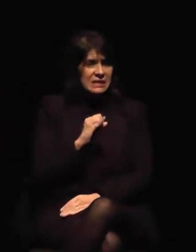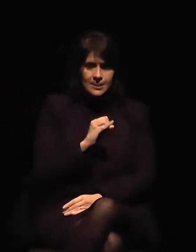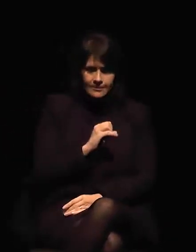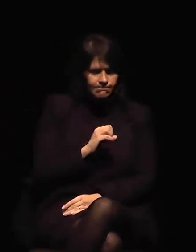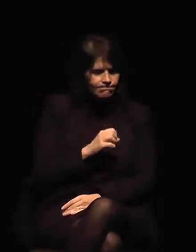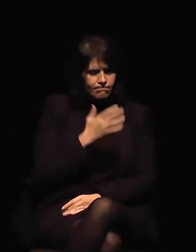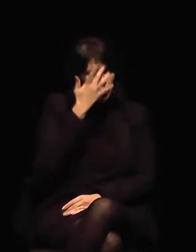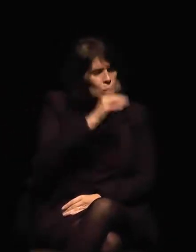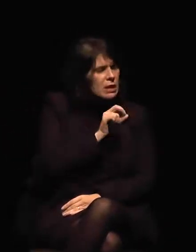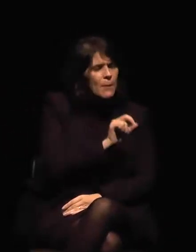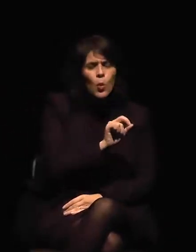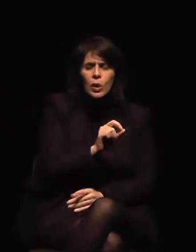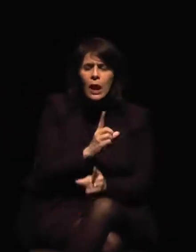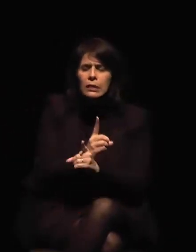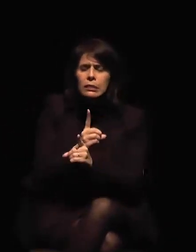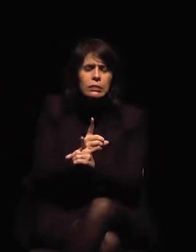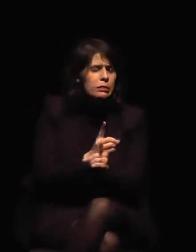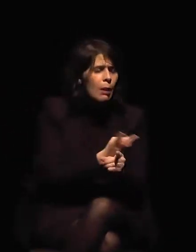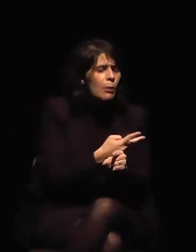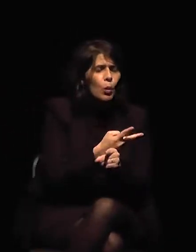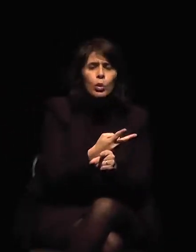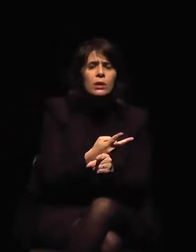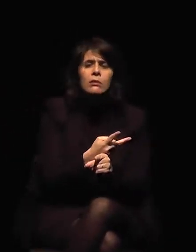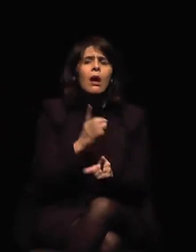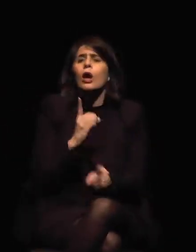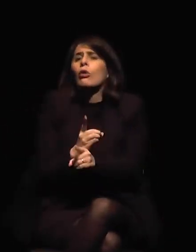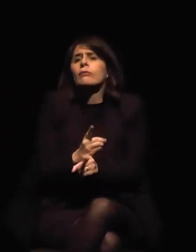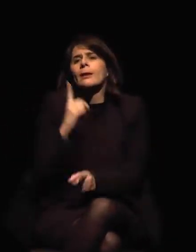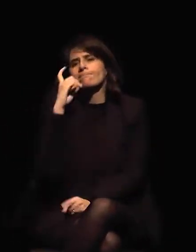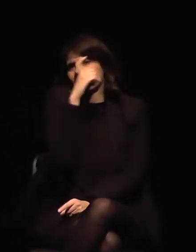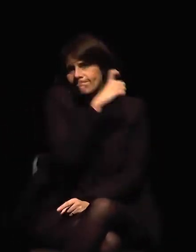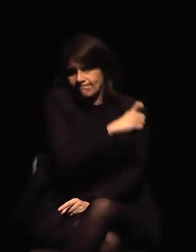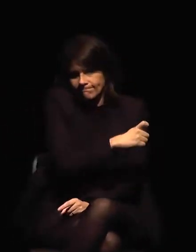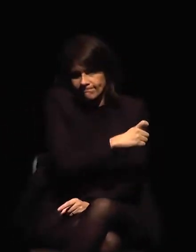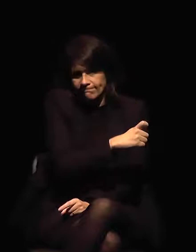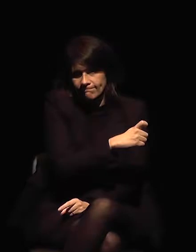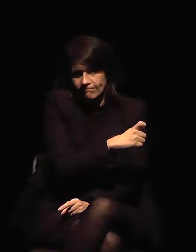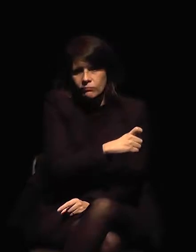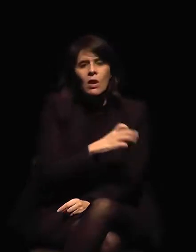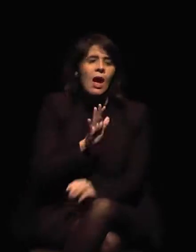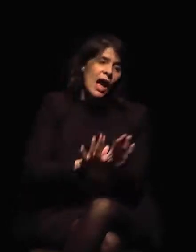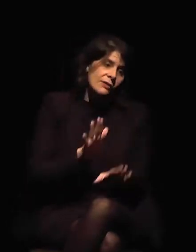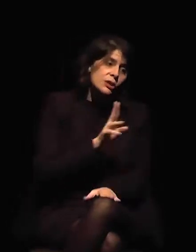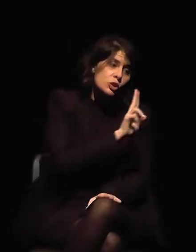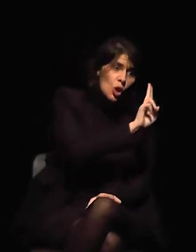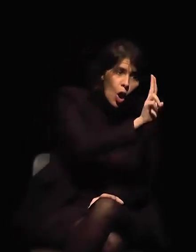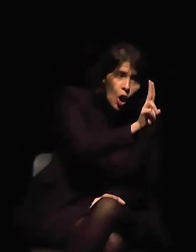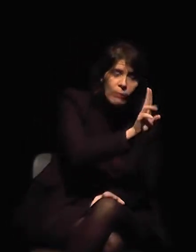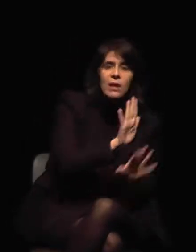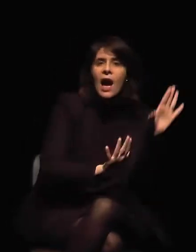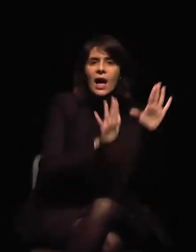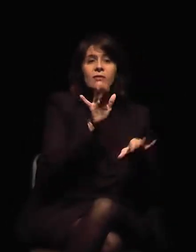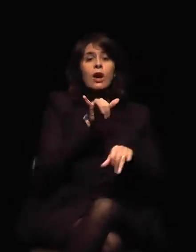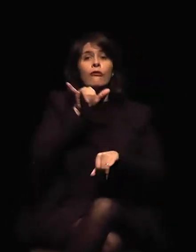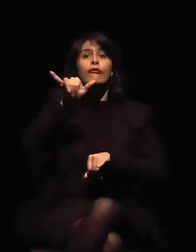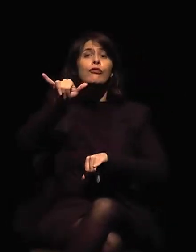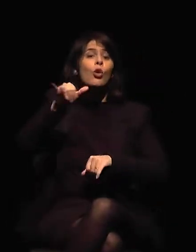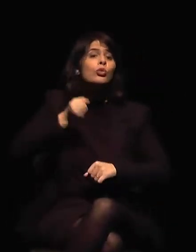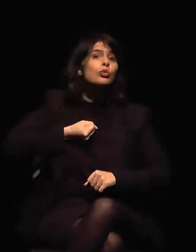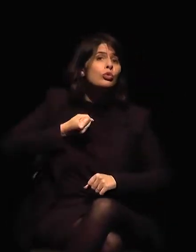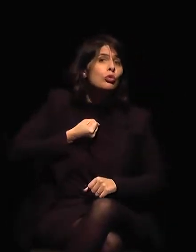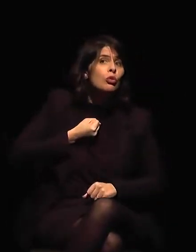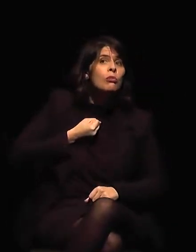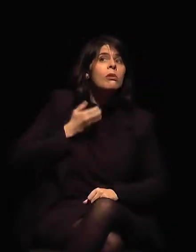sistemas, de nombres o quizás de números de vuelo, logremos identificarlos por nuestros sistemas de